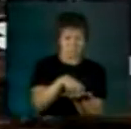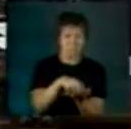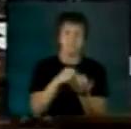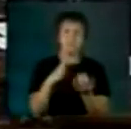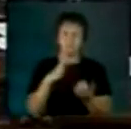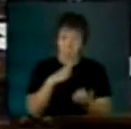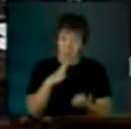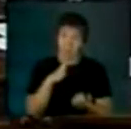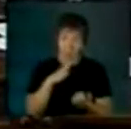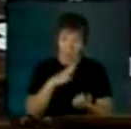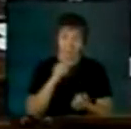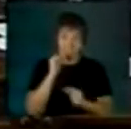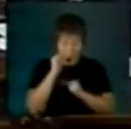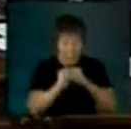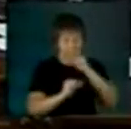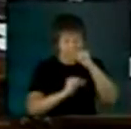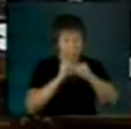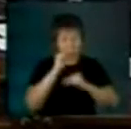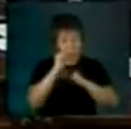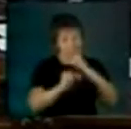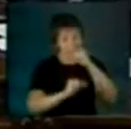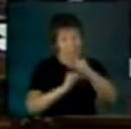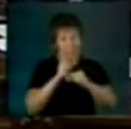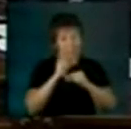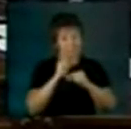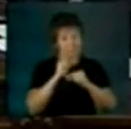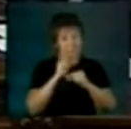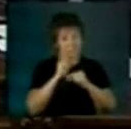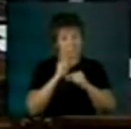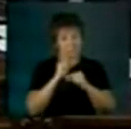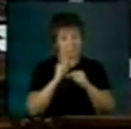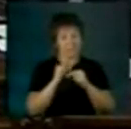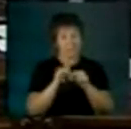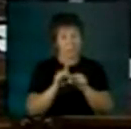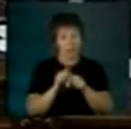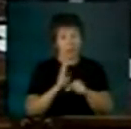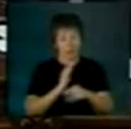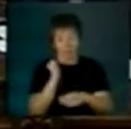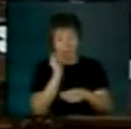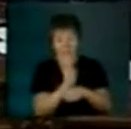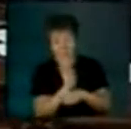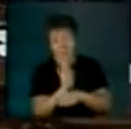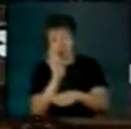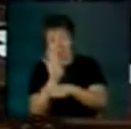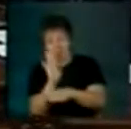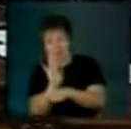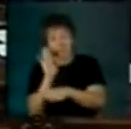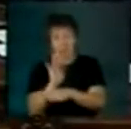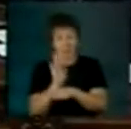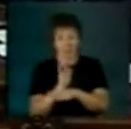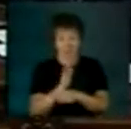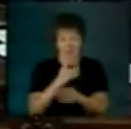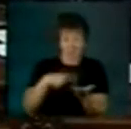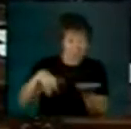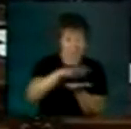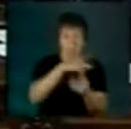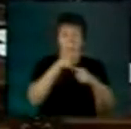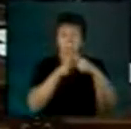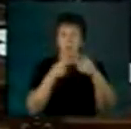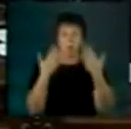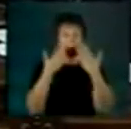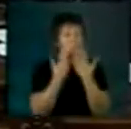hábitat está cada vez más amenazado. Hace años que el país ha